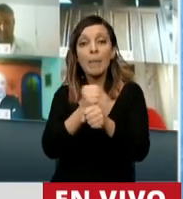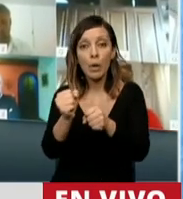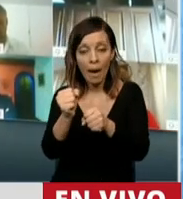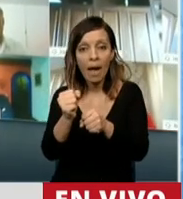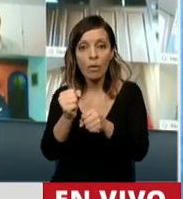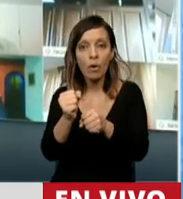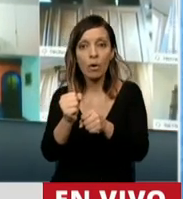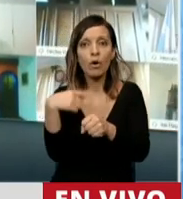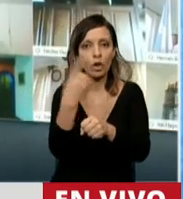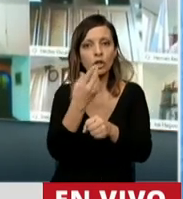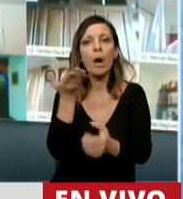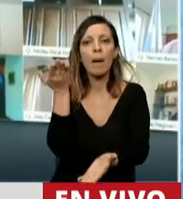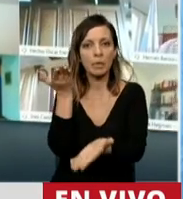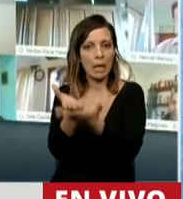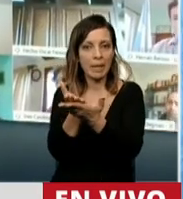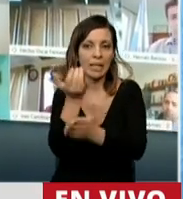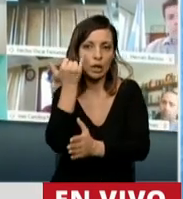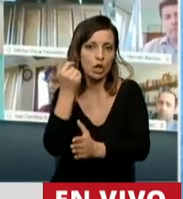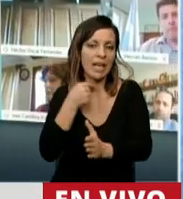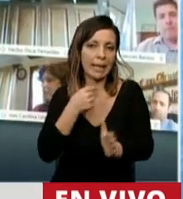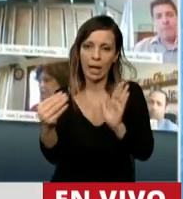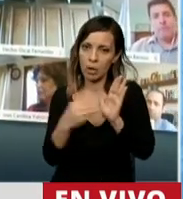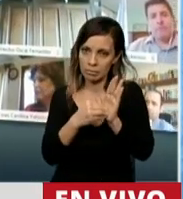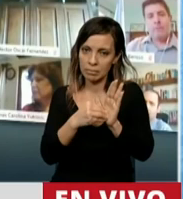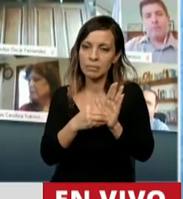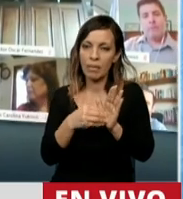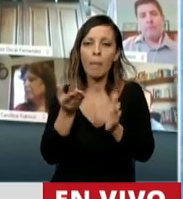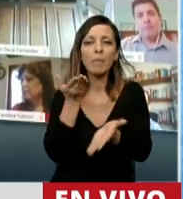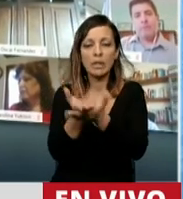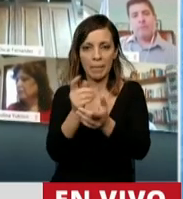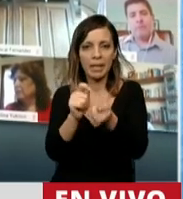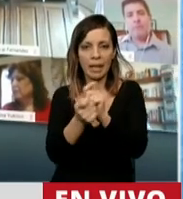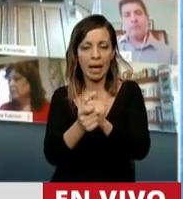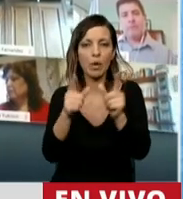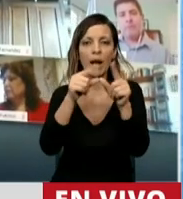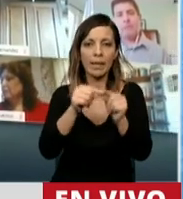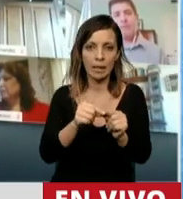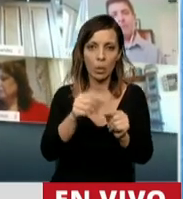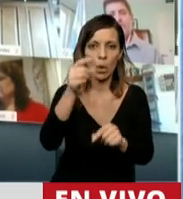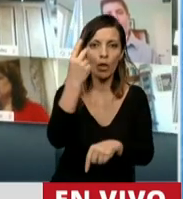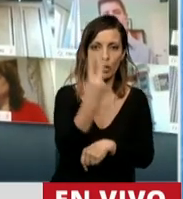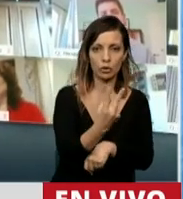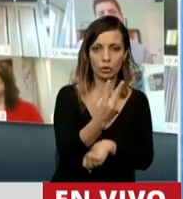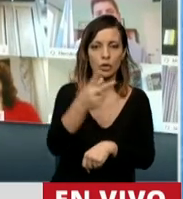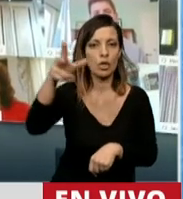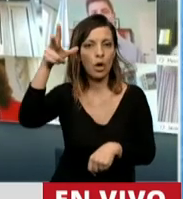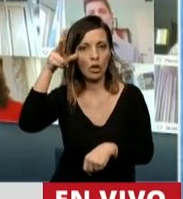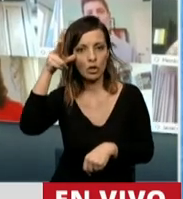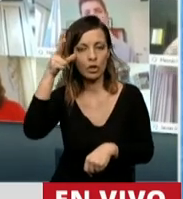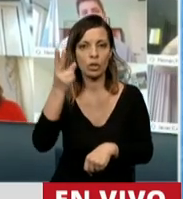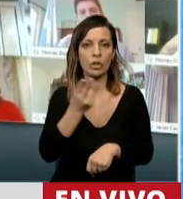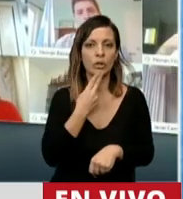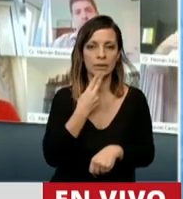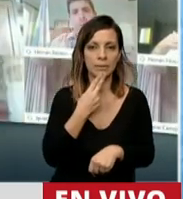vamos a solicitar y desde ya quiero que se tenga en cuenta cambios en los artículos 2 8 y